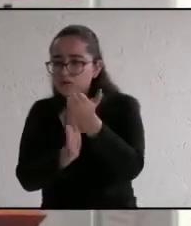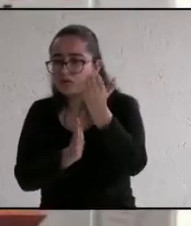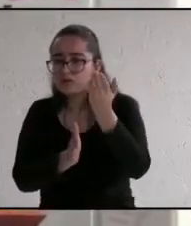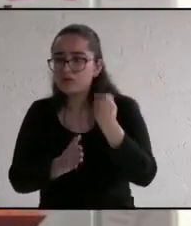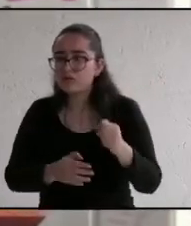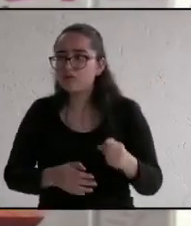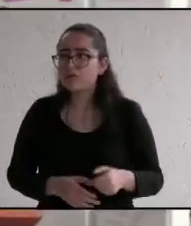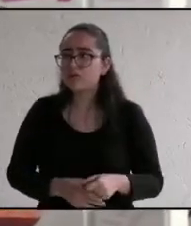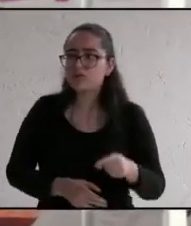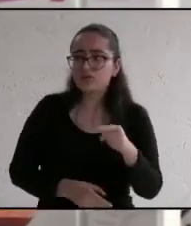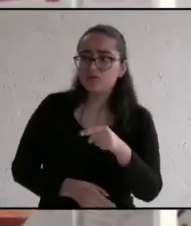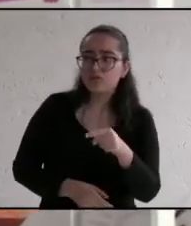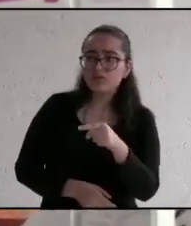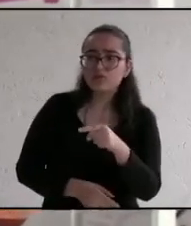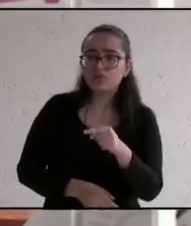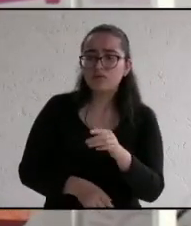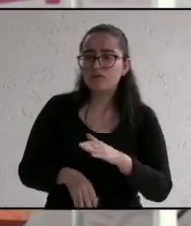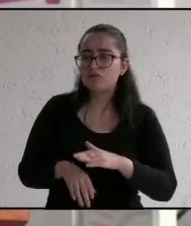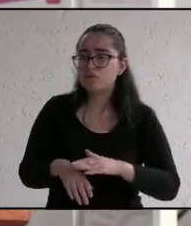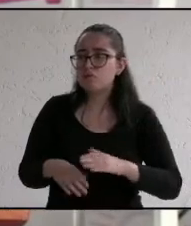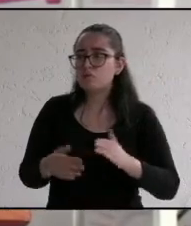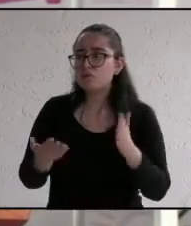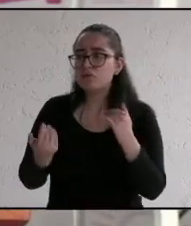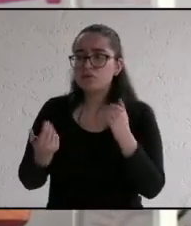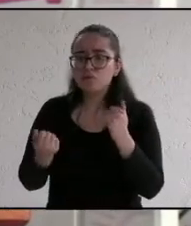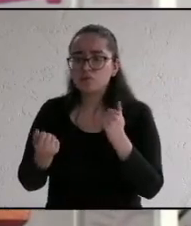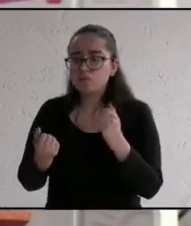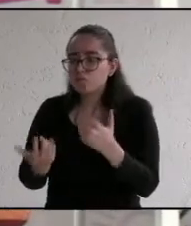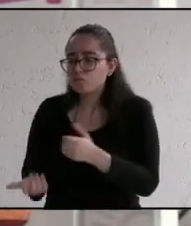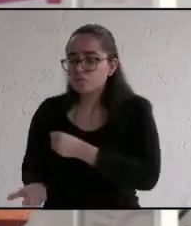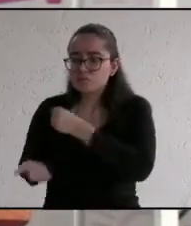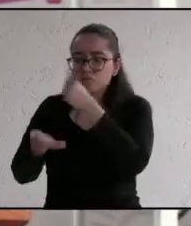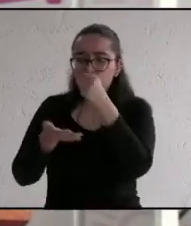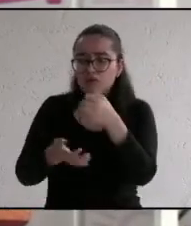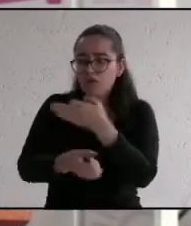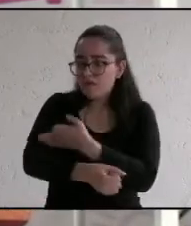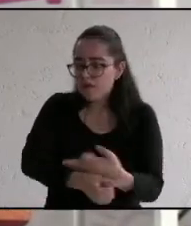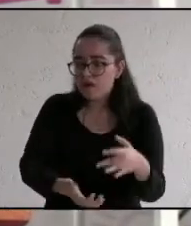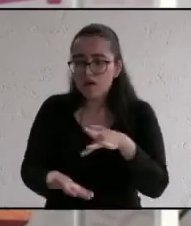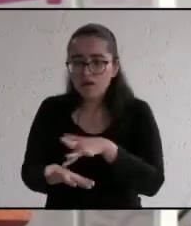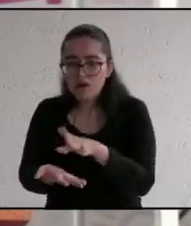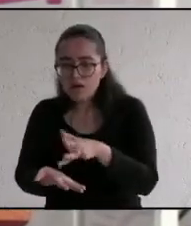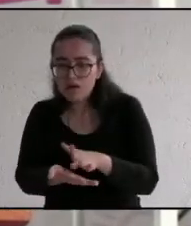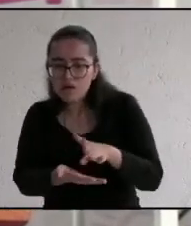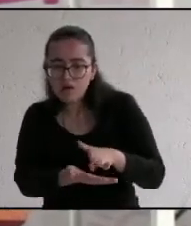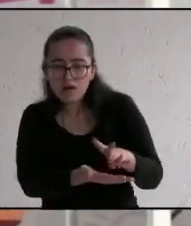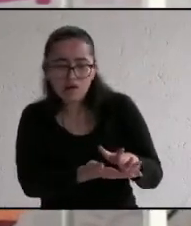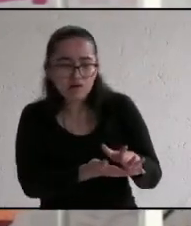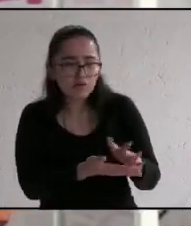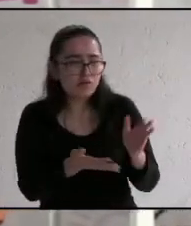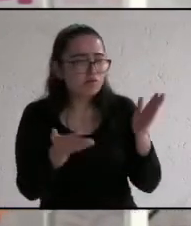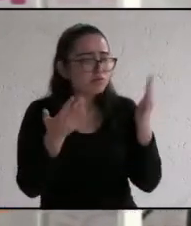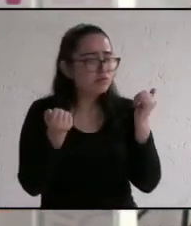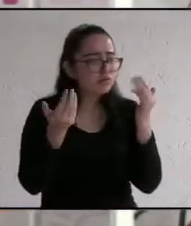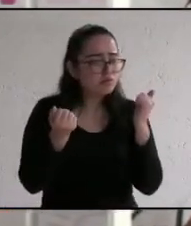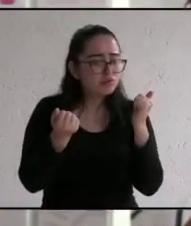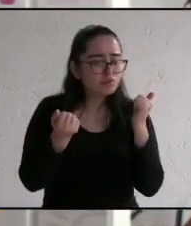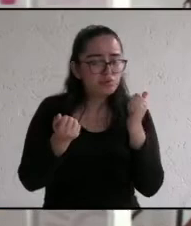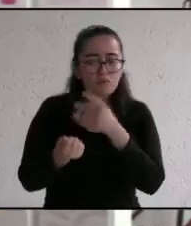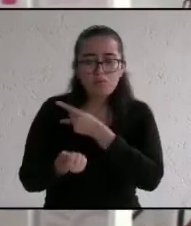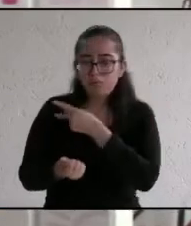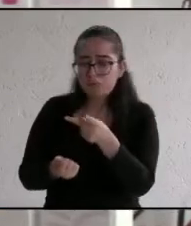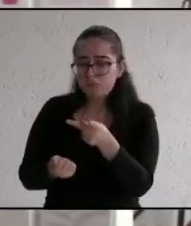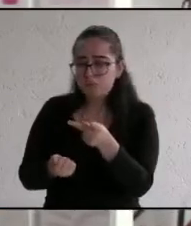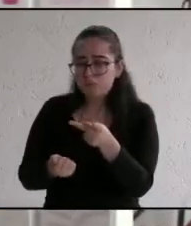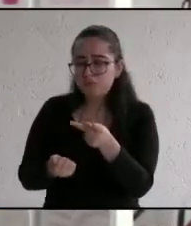en las comunidades más no llega a recursos para poder apoyar a las familias en lo individual y poder elevar la pobreza de